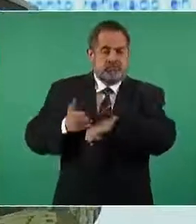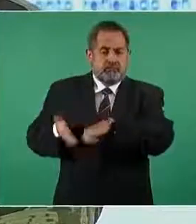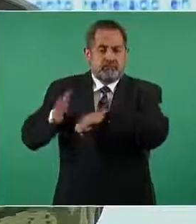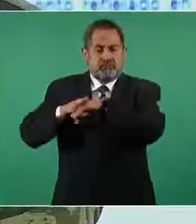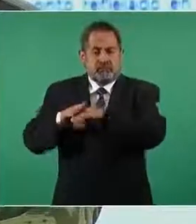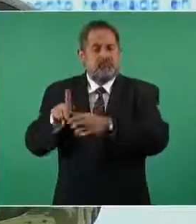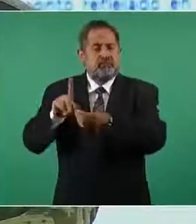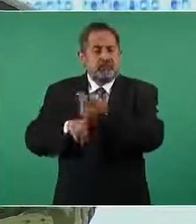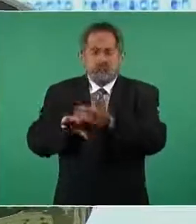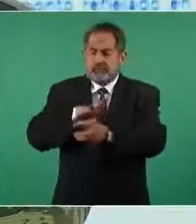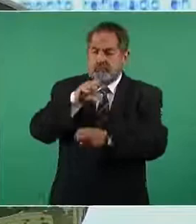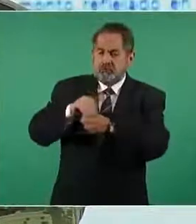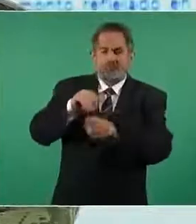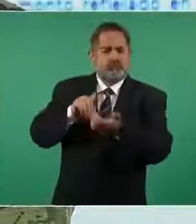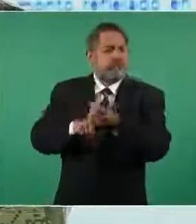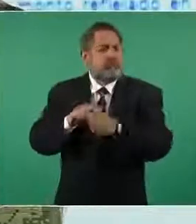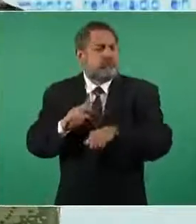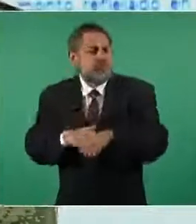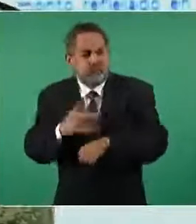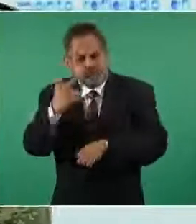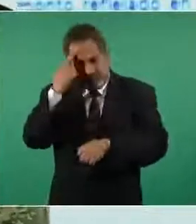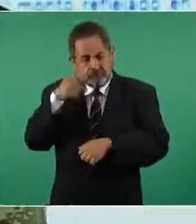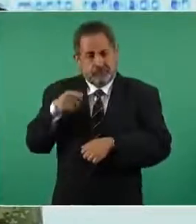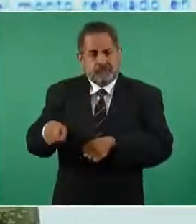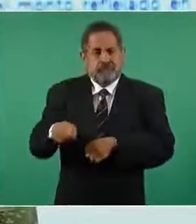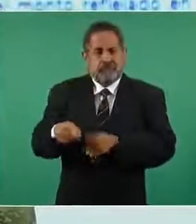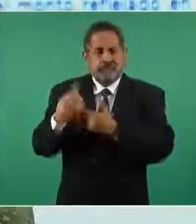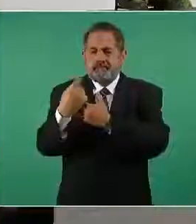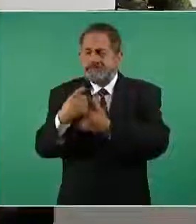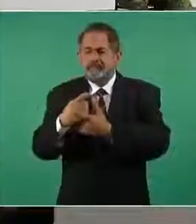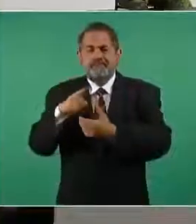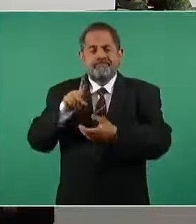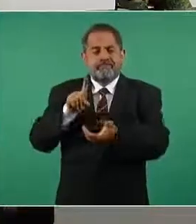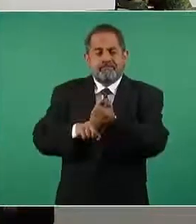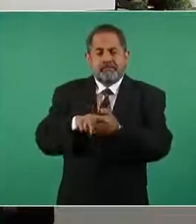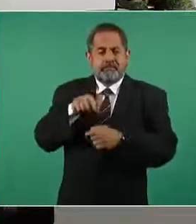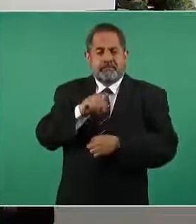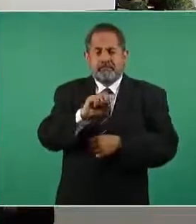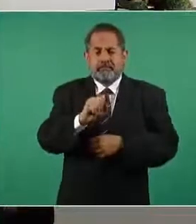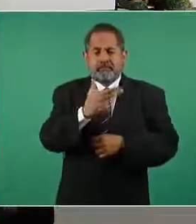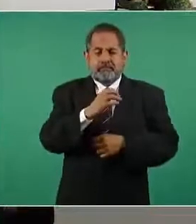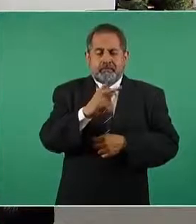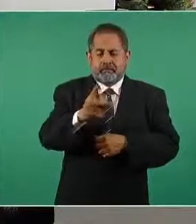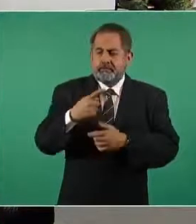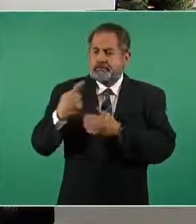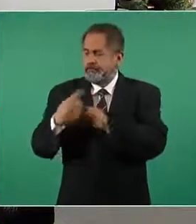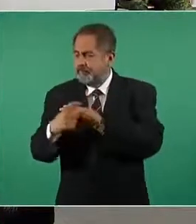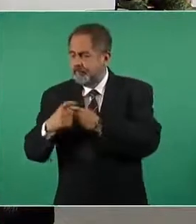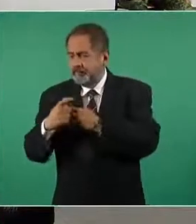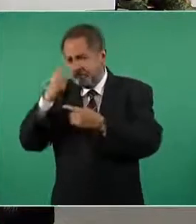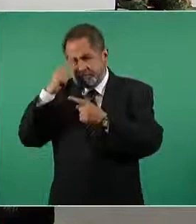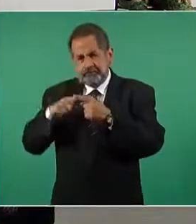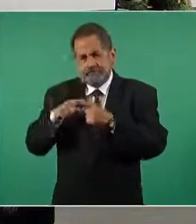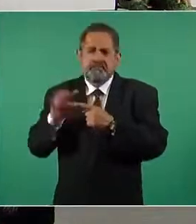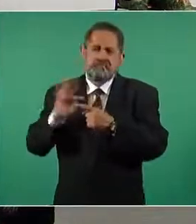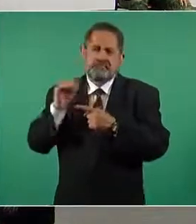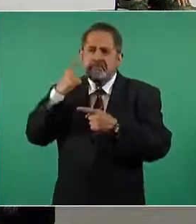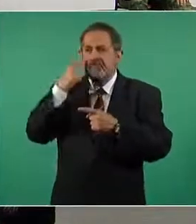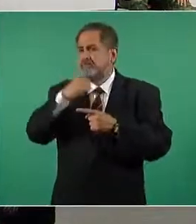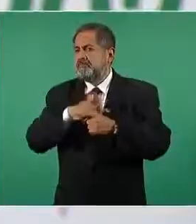la indexación realizada automáticamente por dicha dependencia para proyectos plurianuales